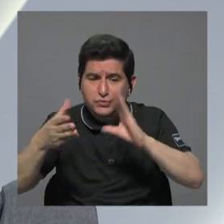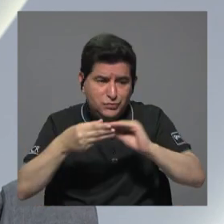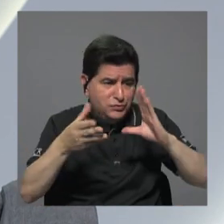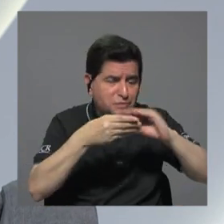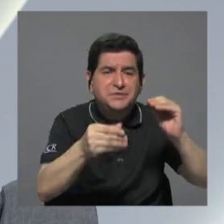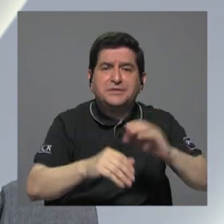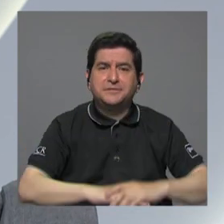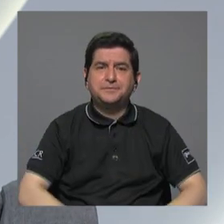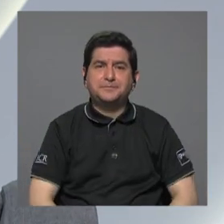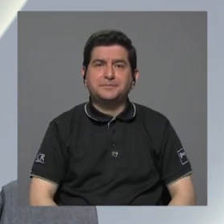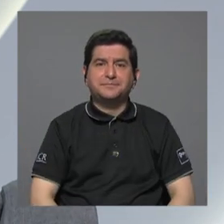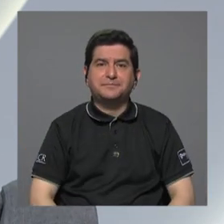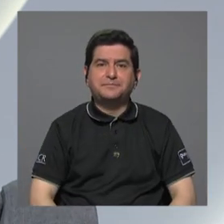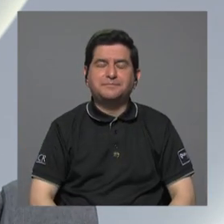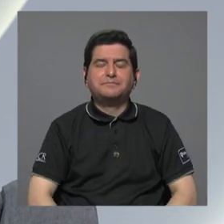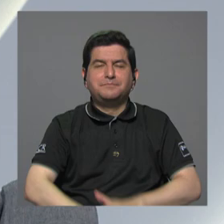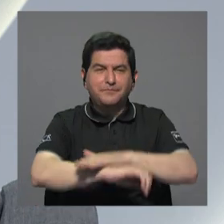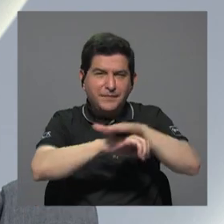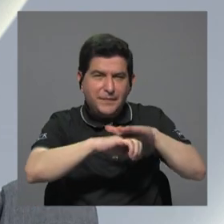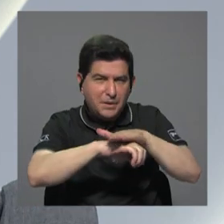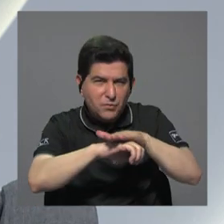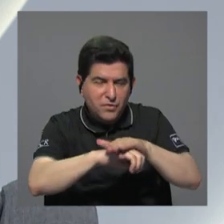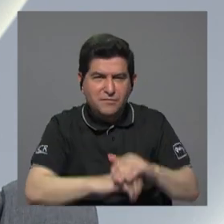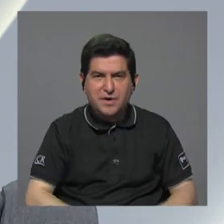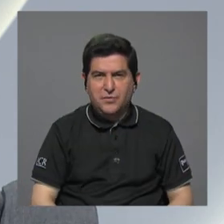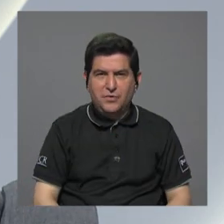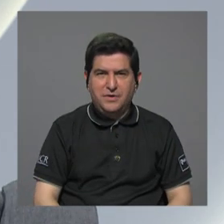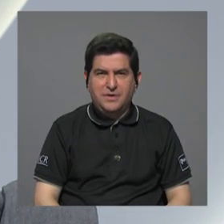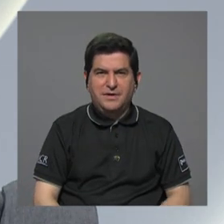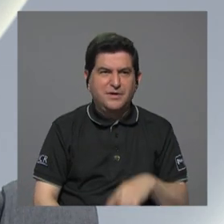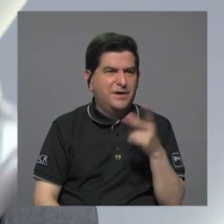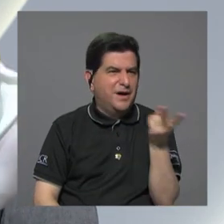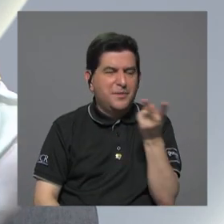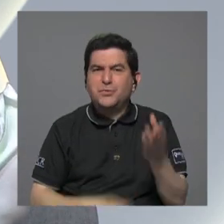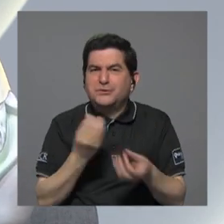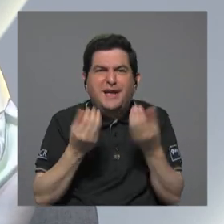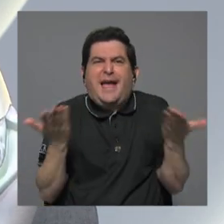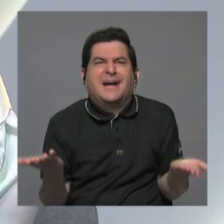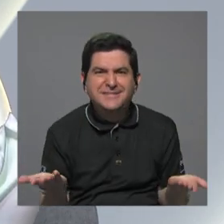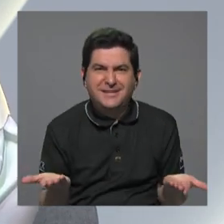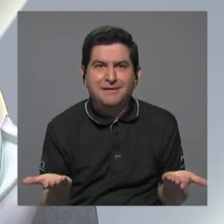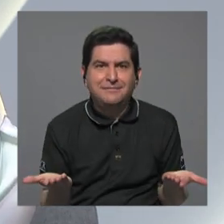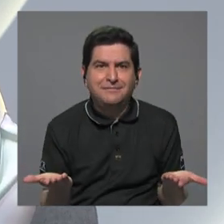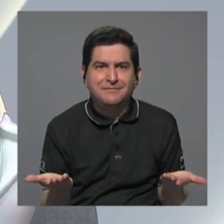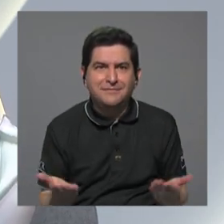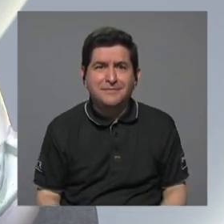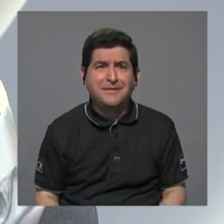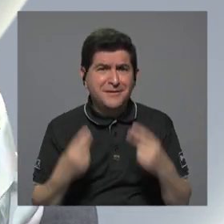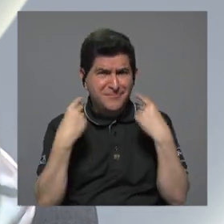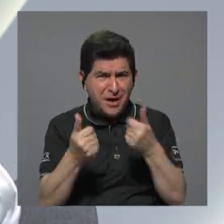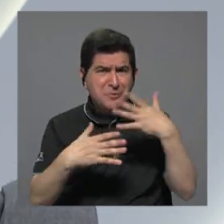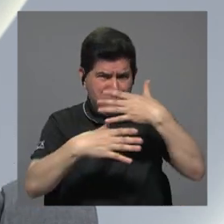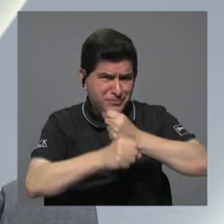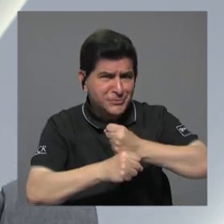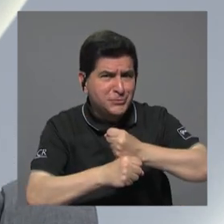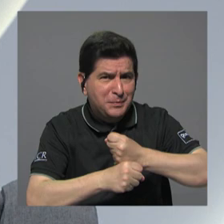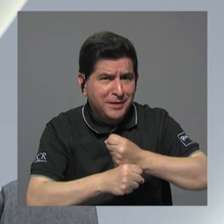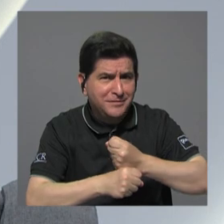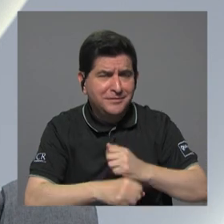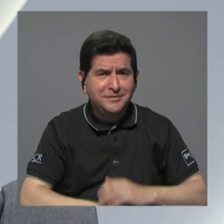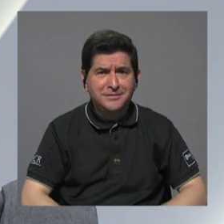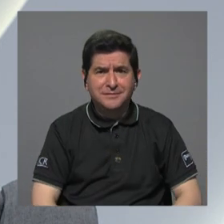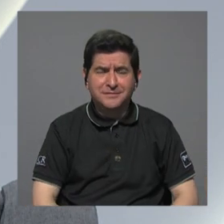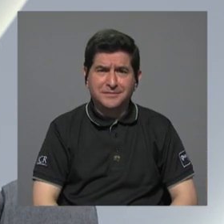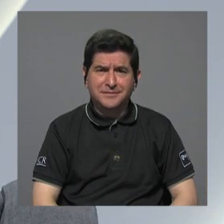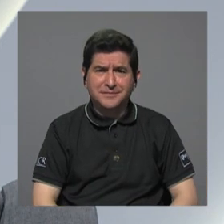este por favor nada más entonces que harían que haría de manera así muy resumida este